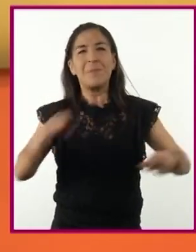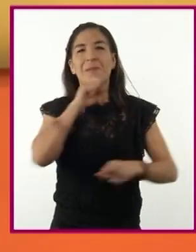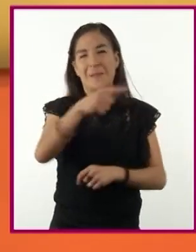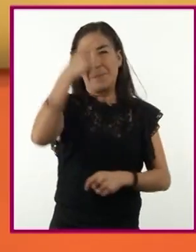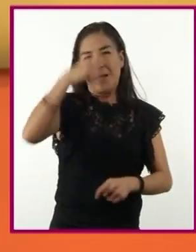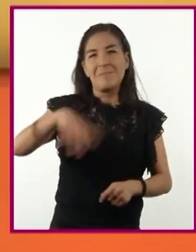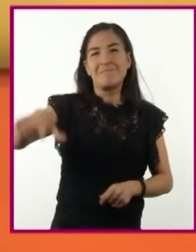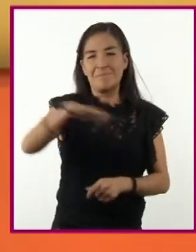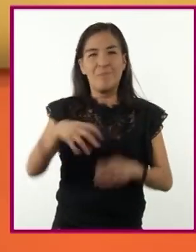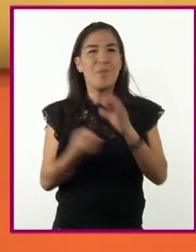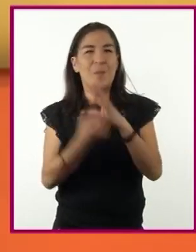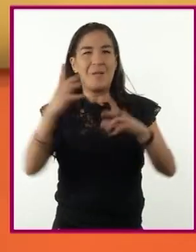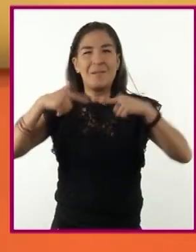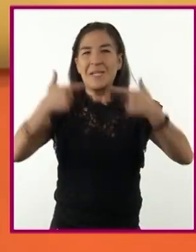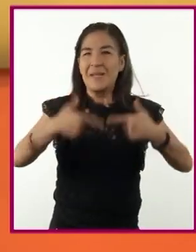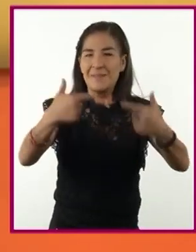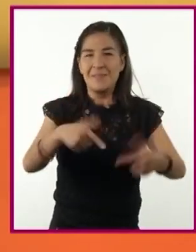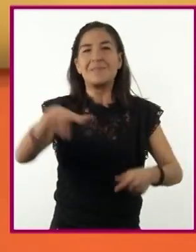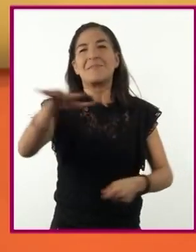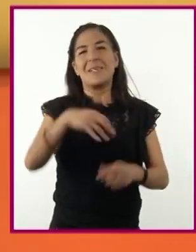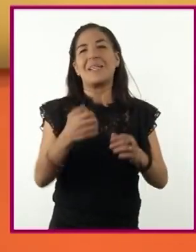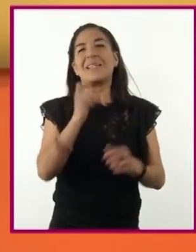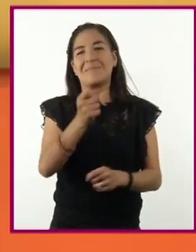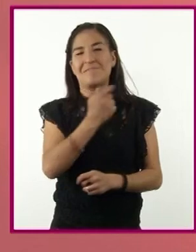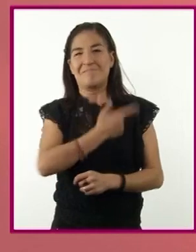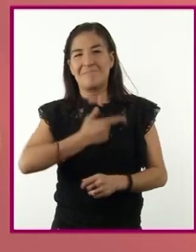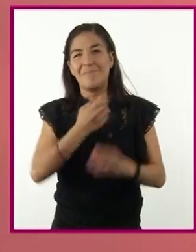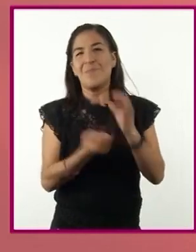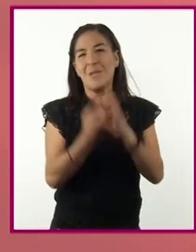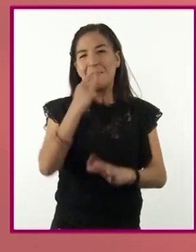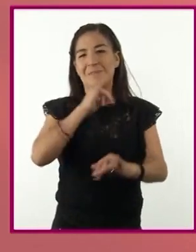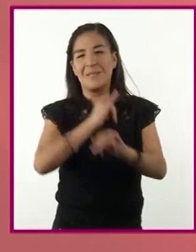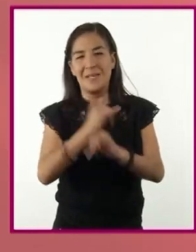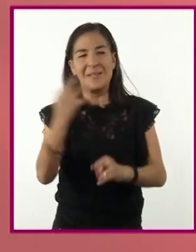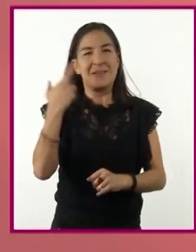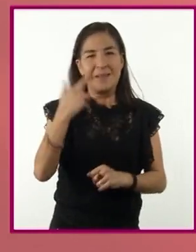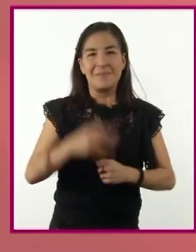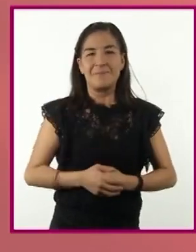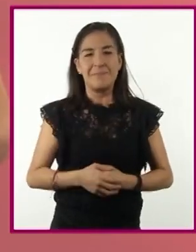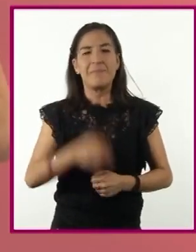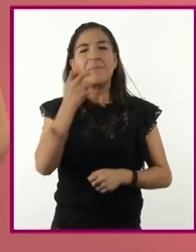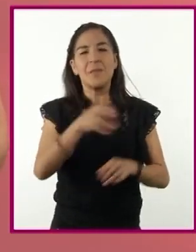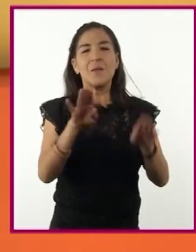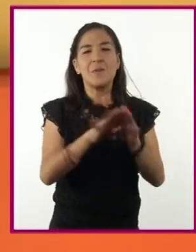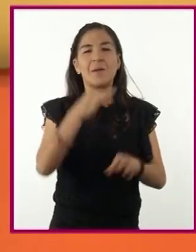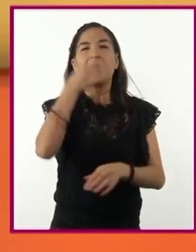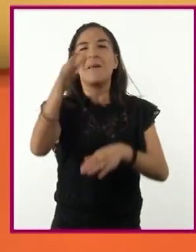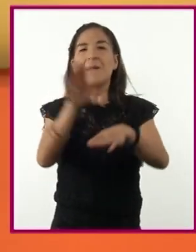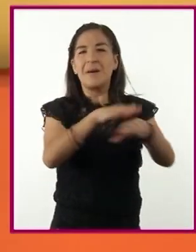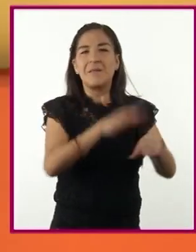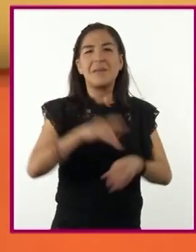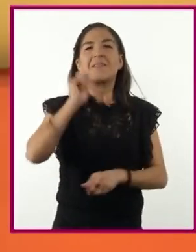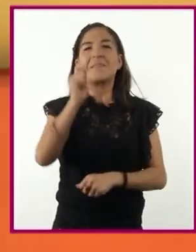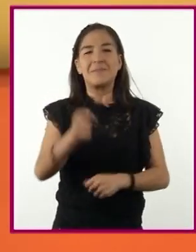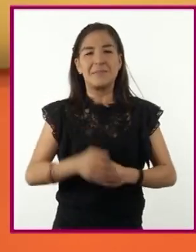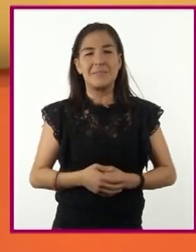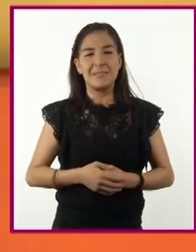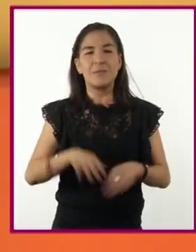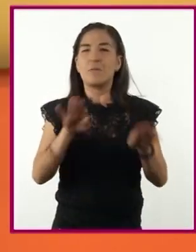las nuevas generaciones que gustan de los nuevos formatos. Además, el mensaje radiofónico le resulta